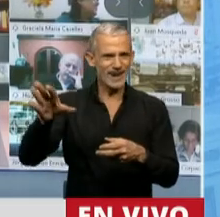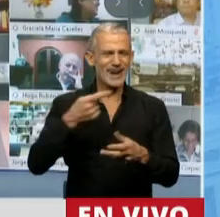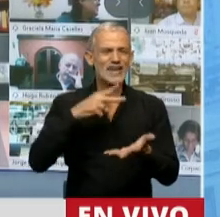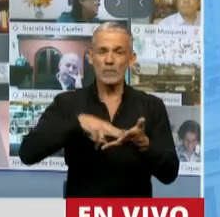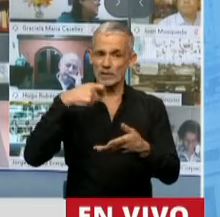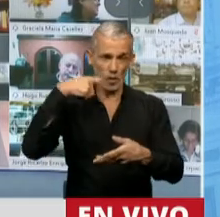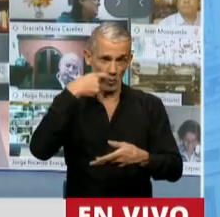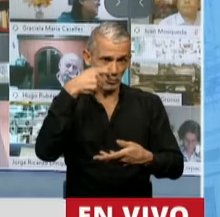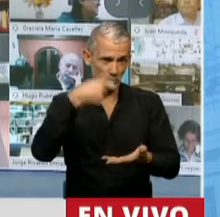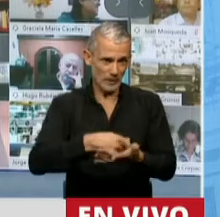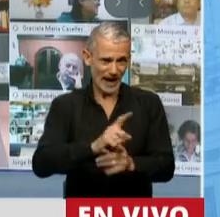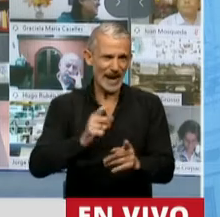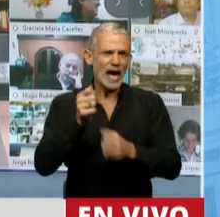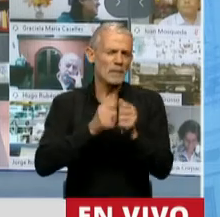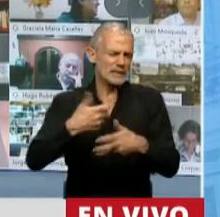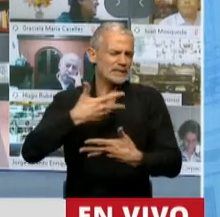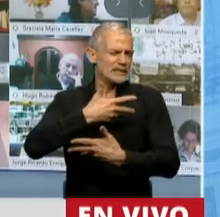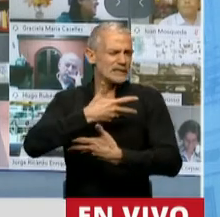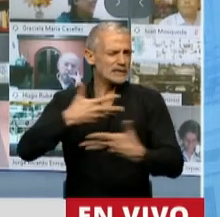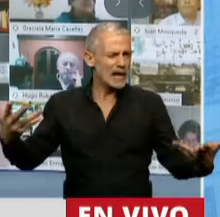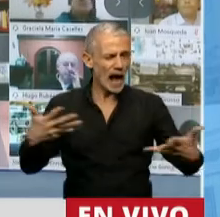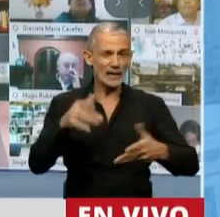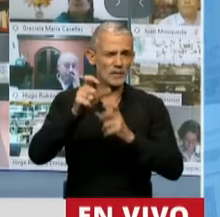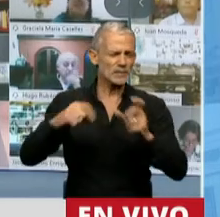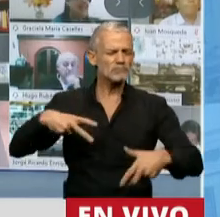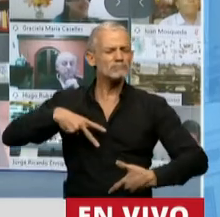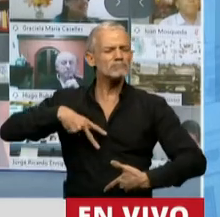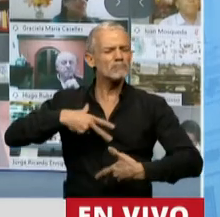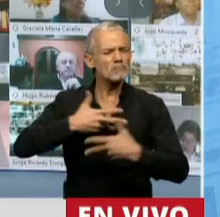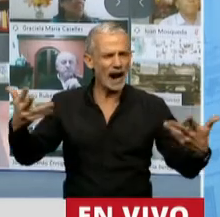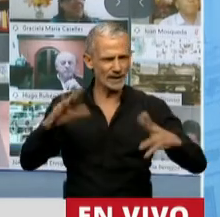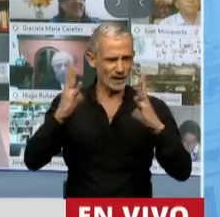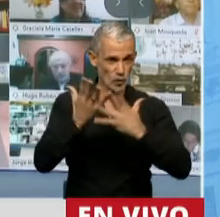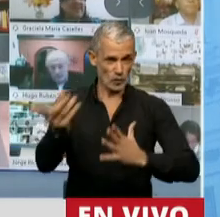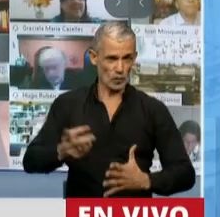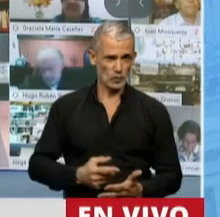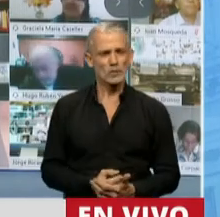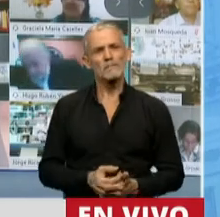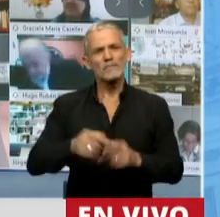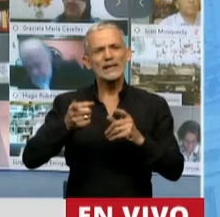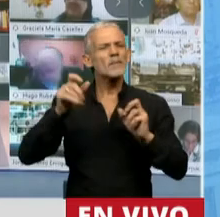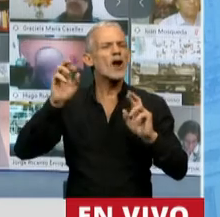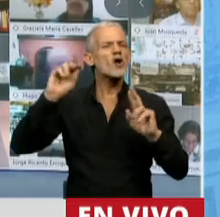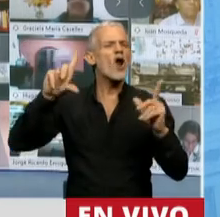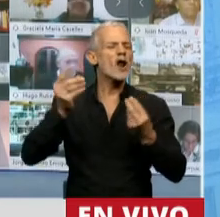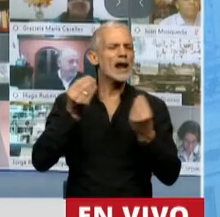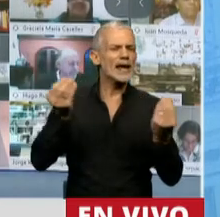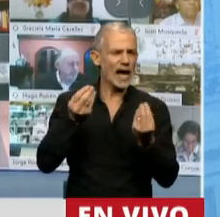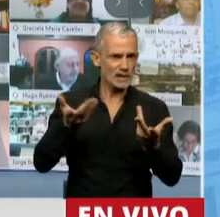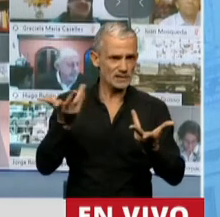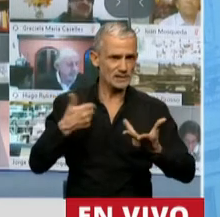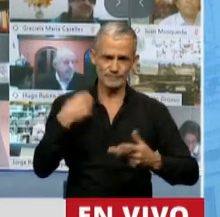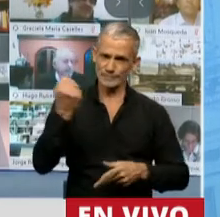de las más grandes empresas y de las personas más ricas del mundo. Y, por supuesto, el rol absolutamente